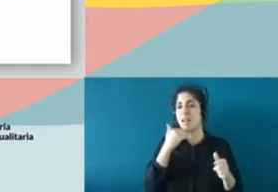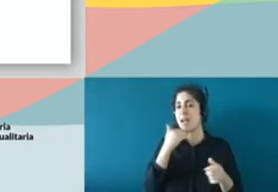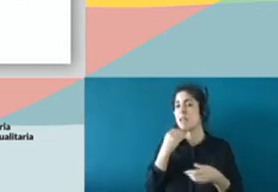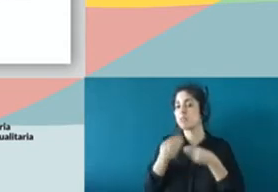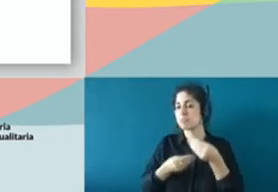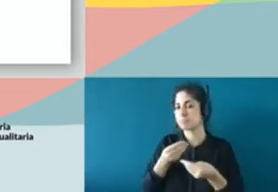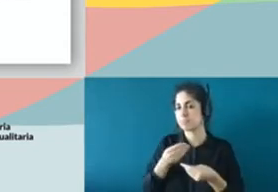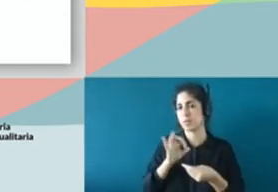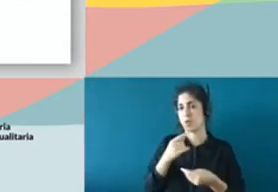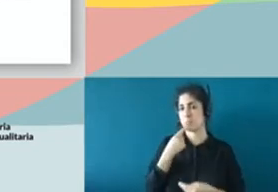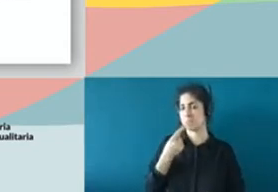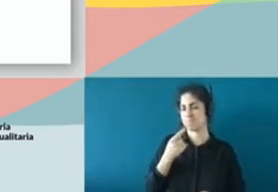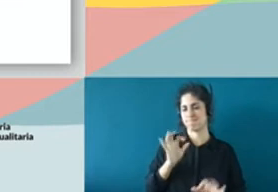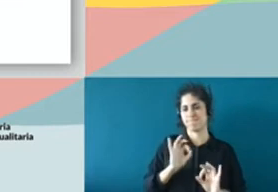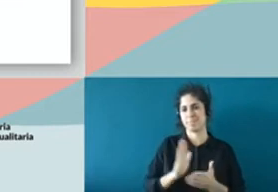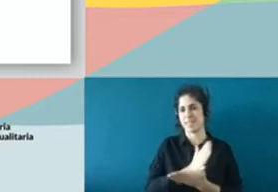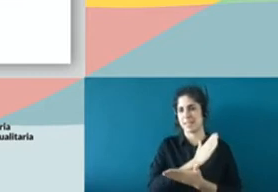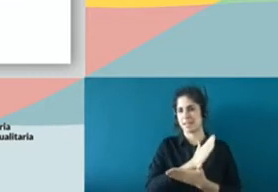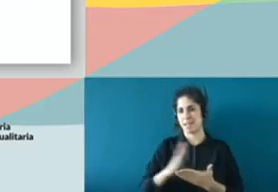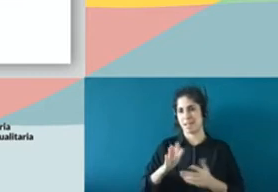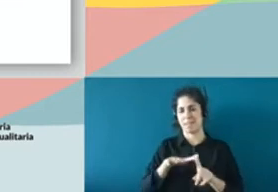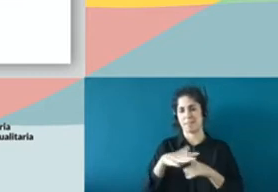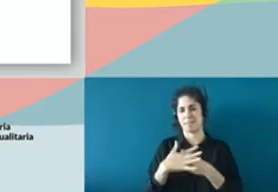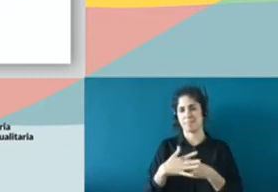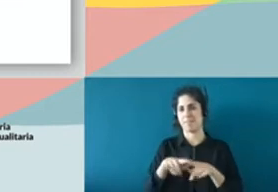situación después de casi tres décadas.